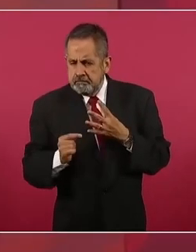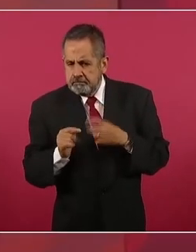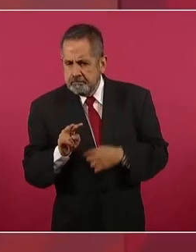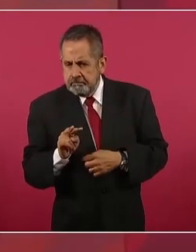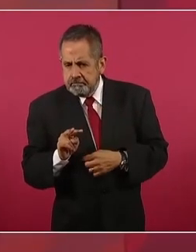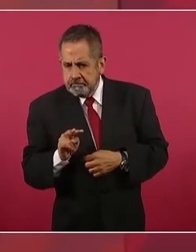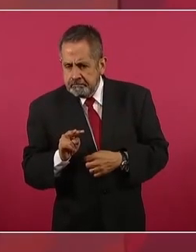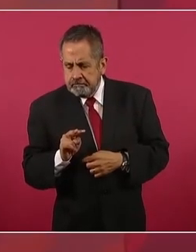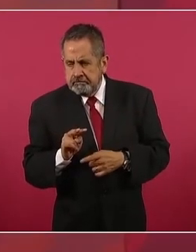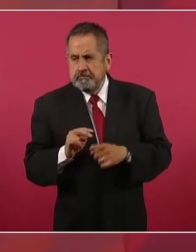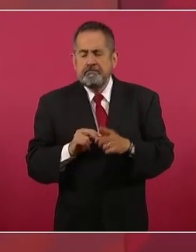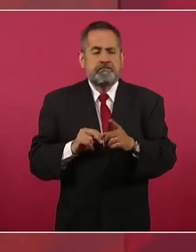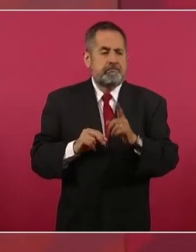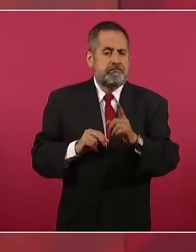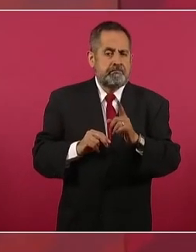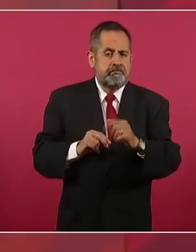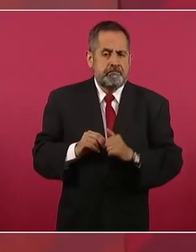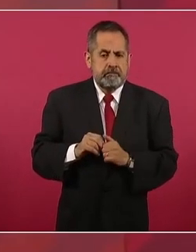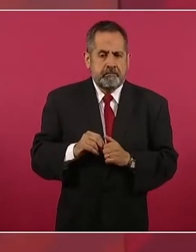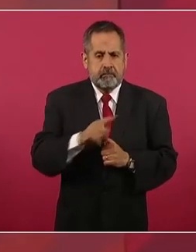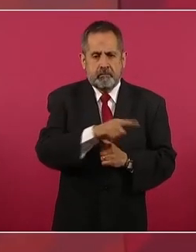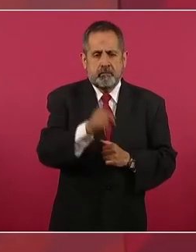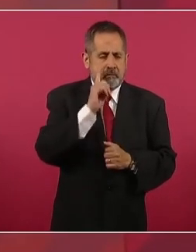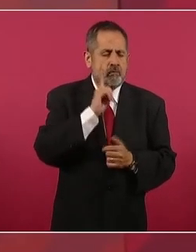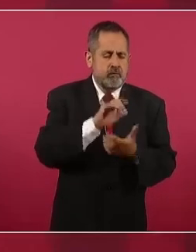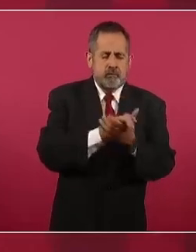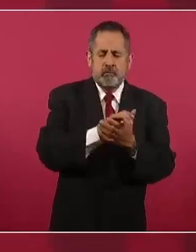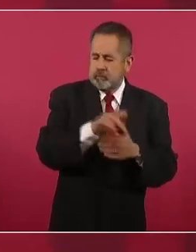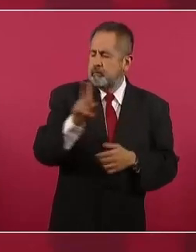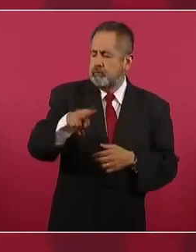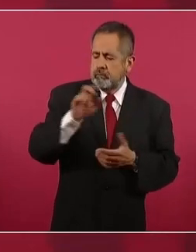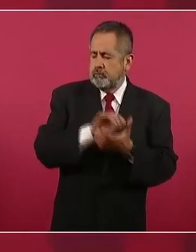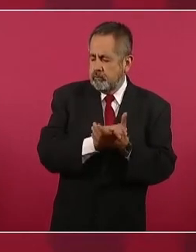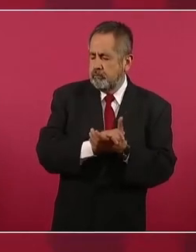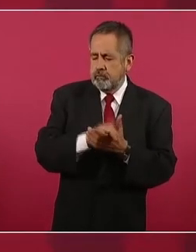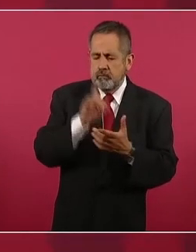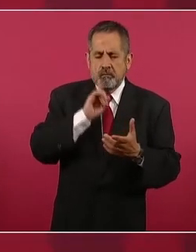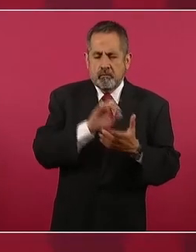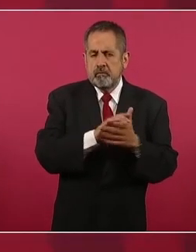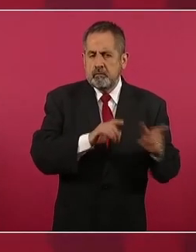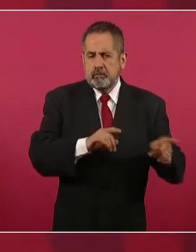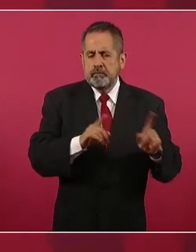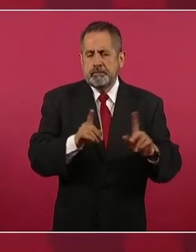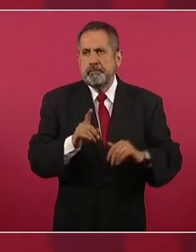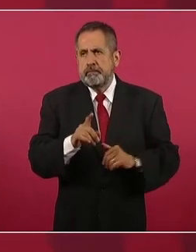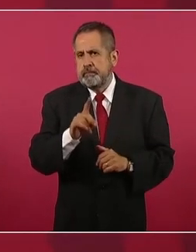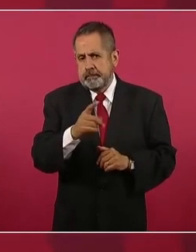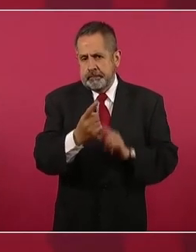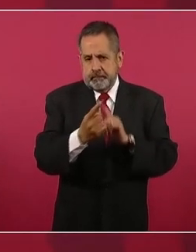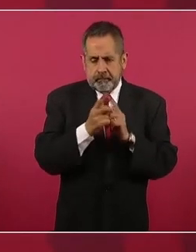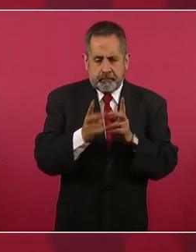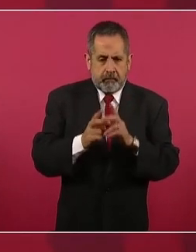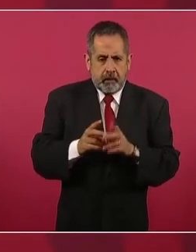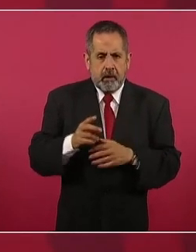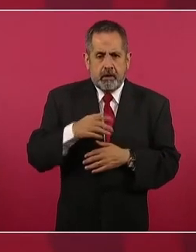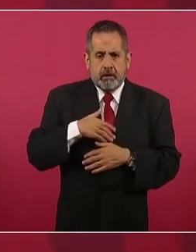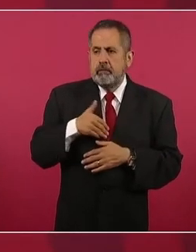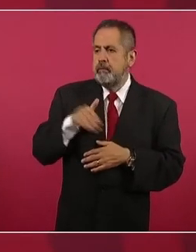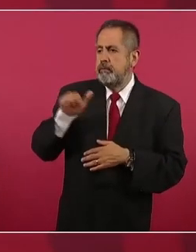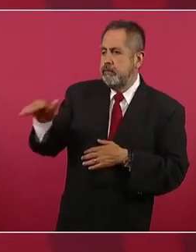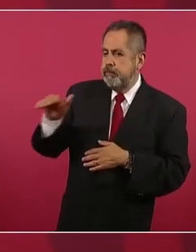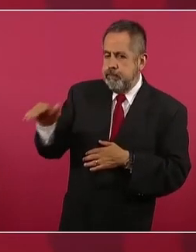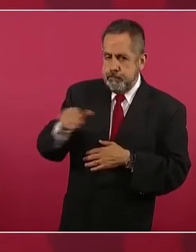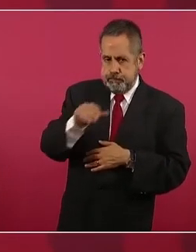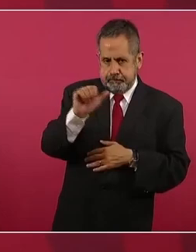su esposa y le pedí a Adán